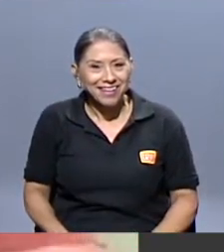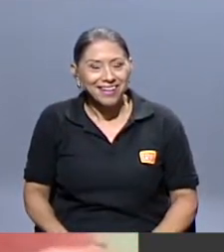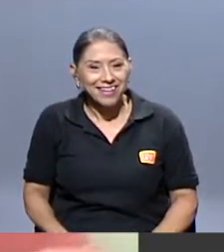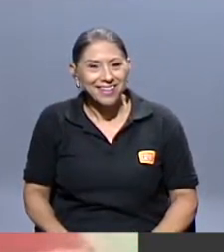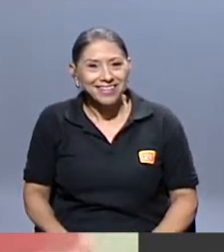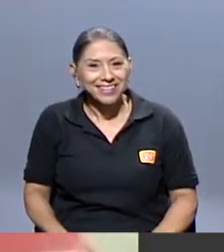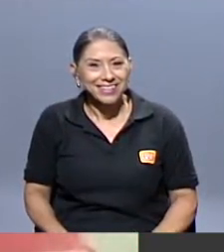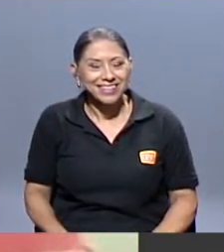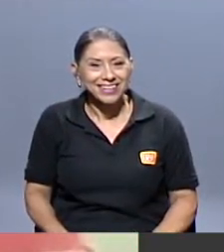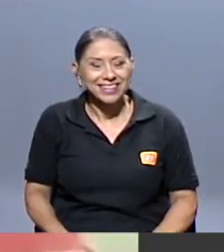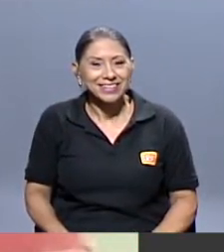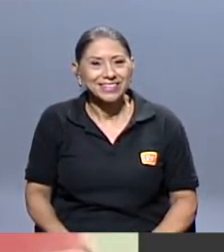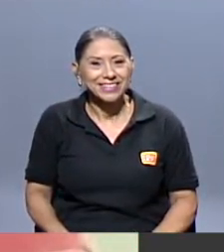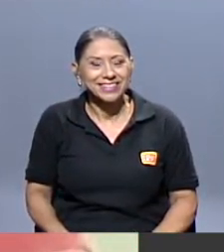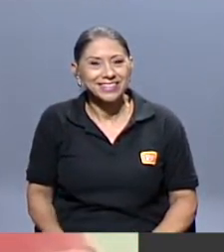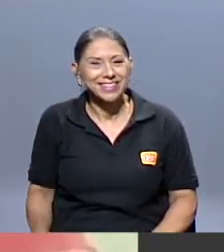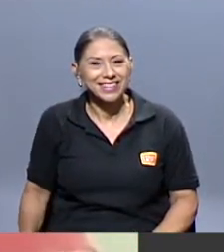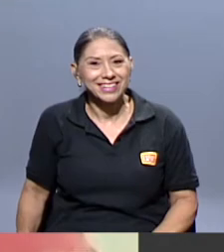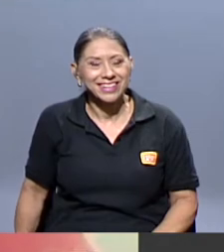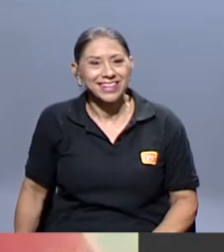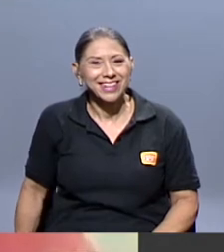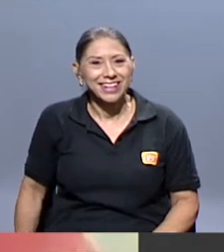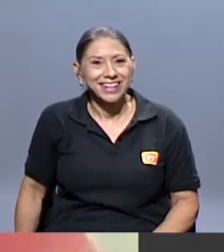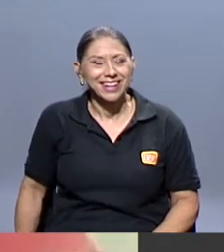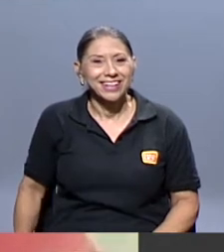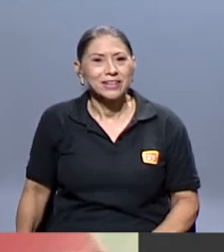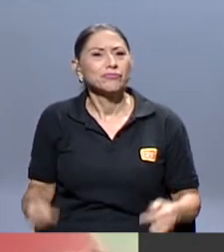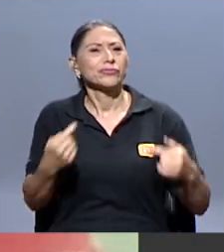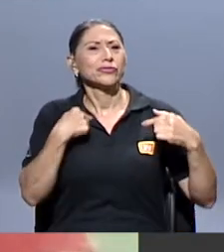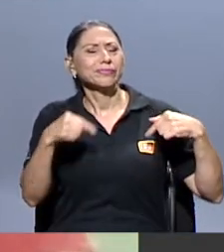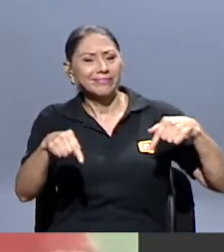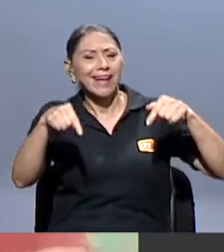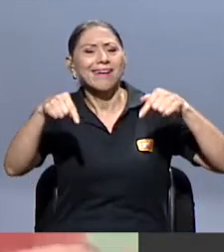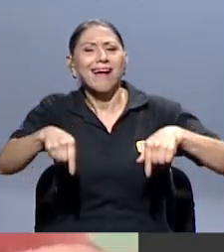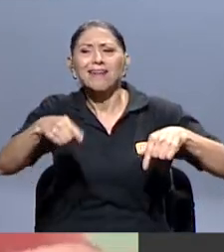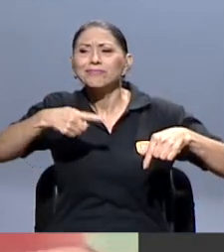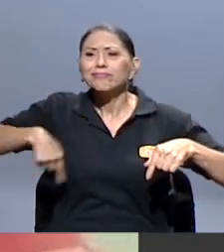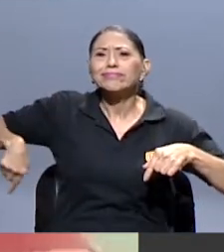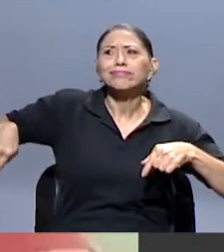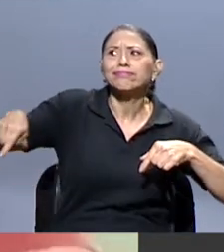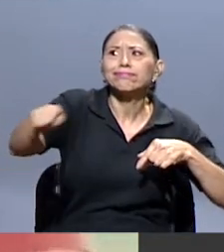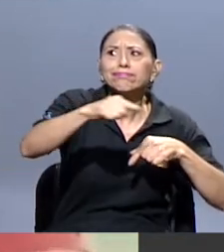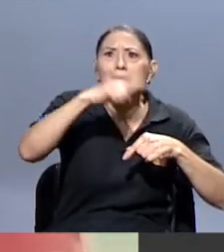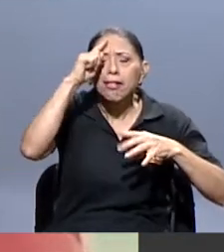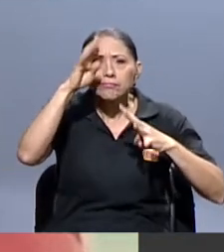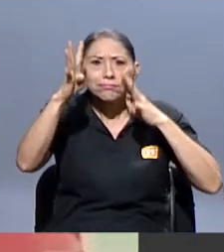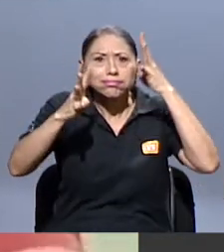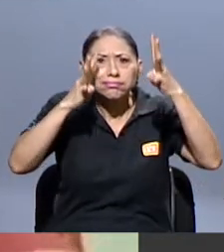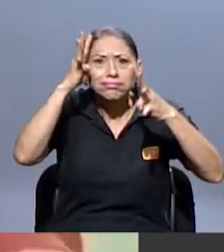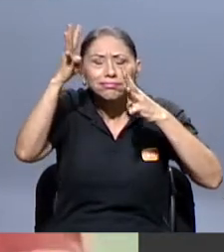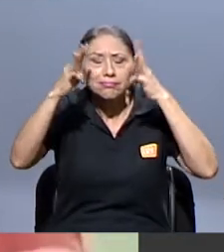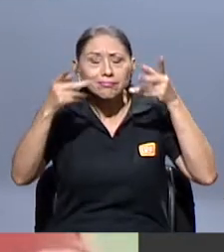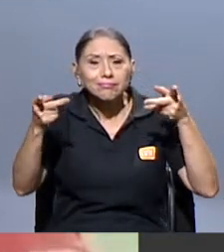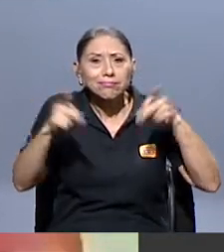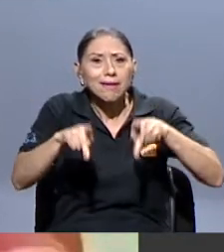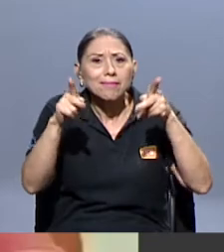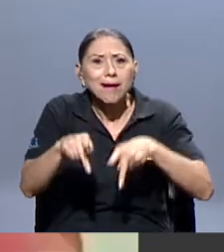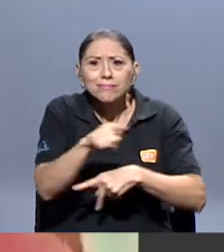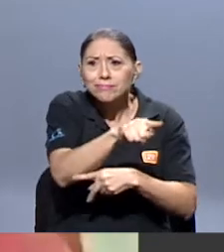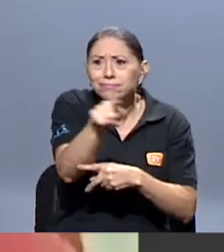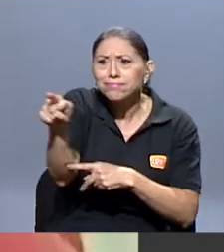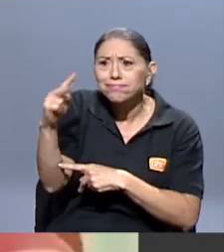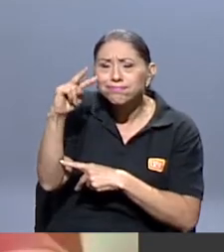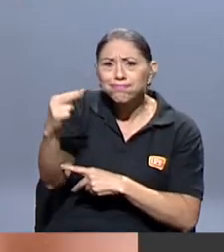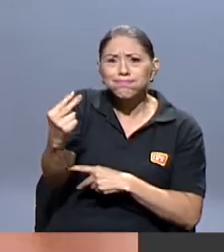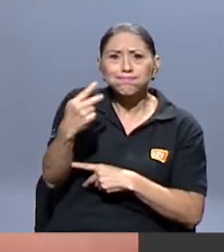Acapella dice que hoy estamos improvisando para la gente que nos está mirando,